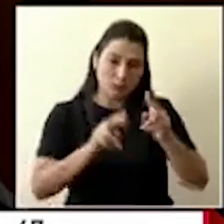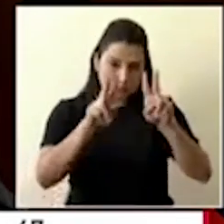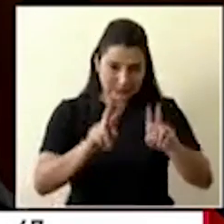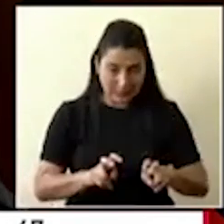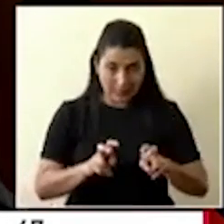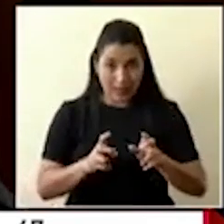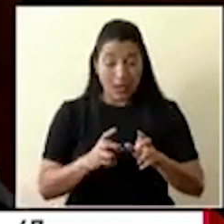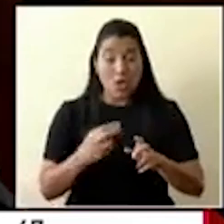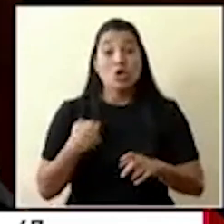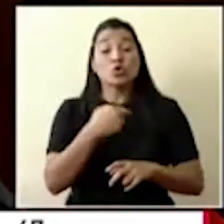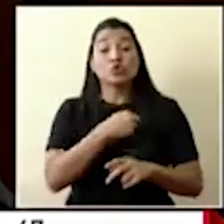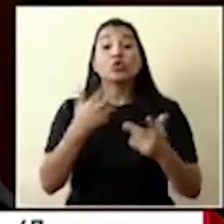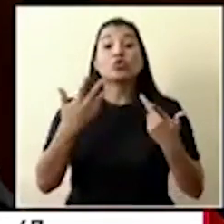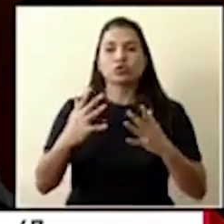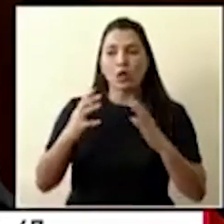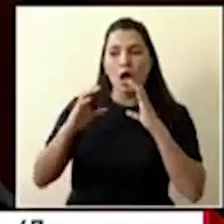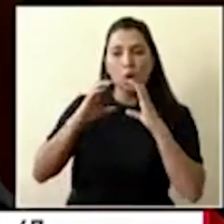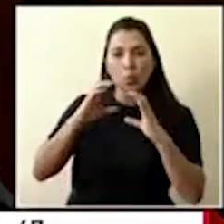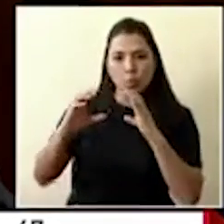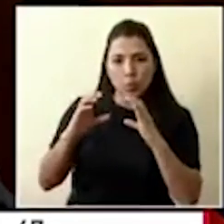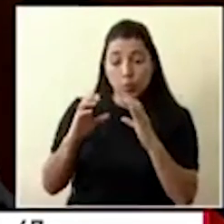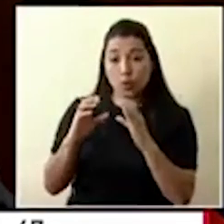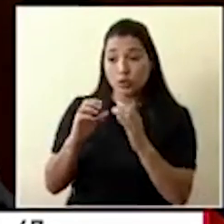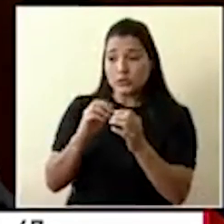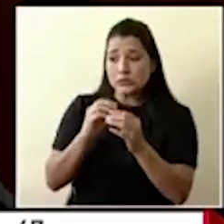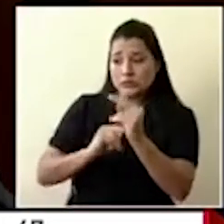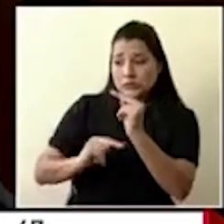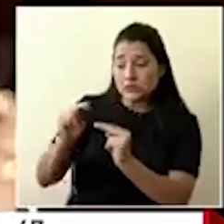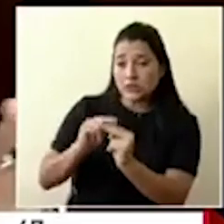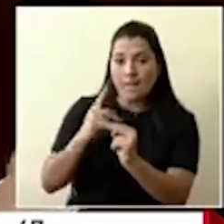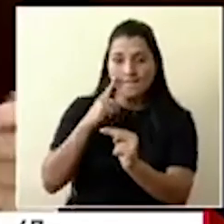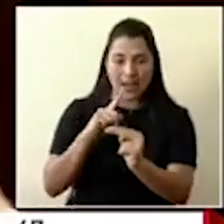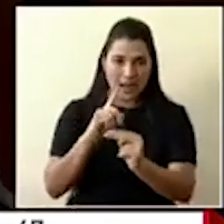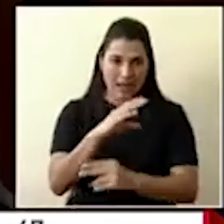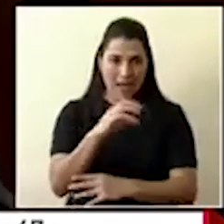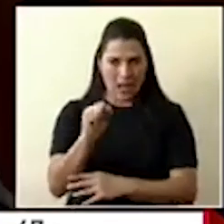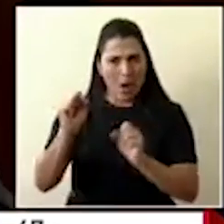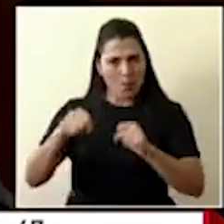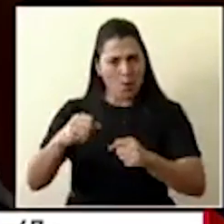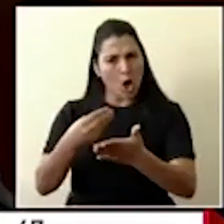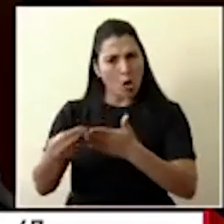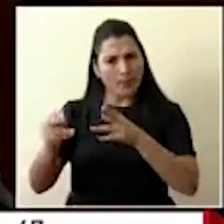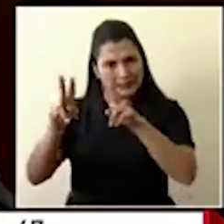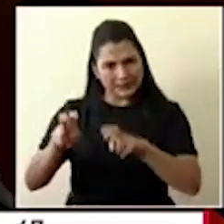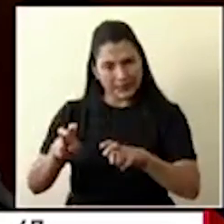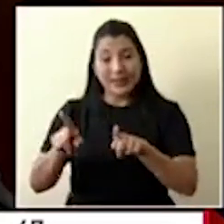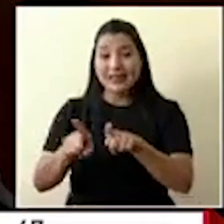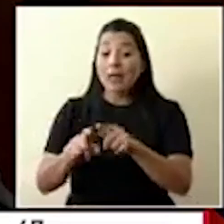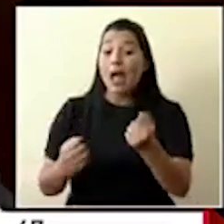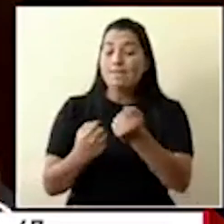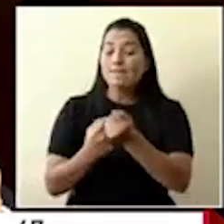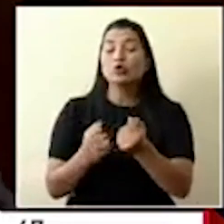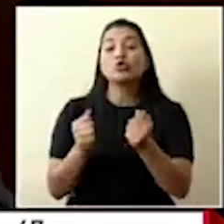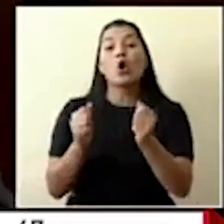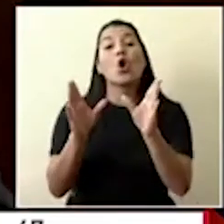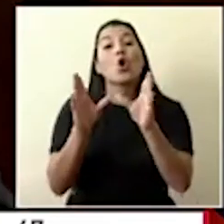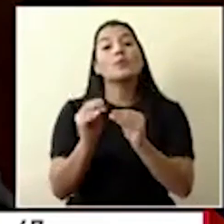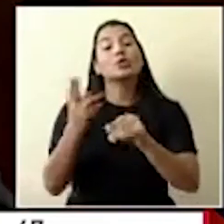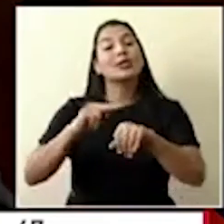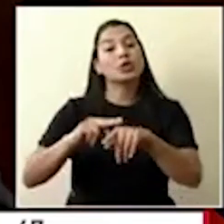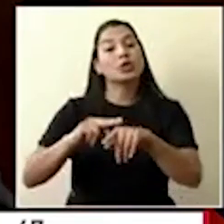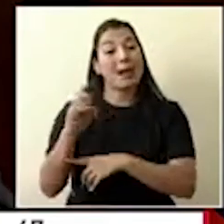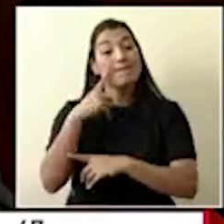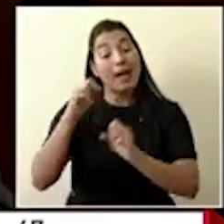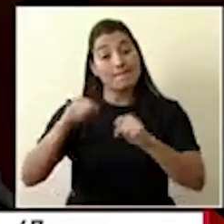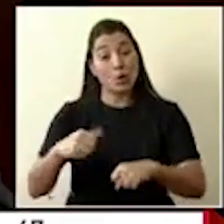conocen para la compra directamente por parte de la caja y con apoyo también de la Comisión Nacional de Emergencias para tener más pruebas